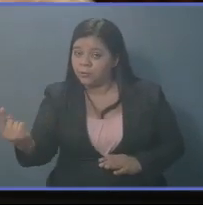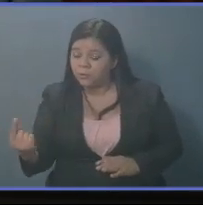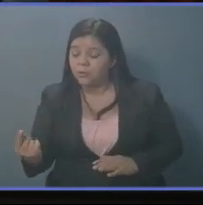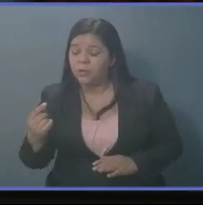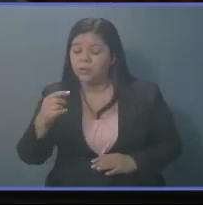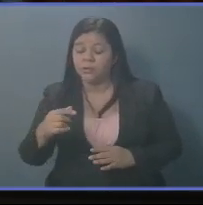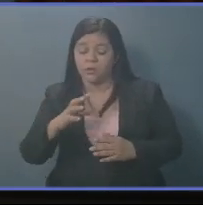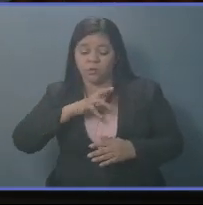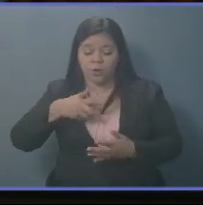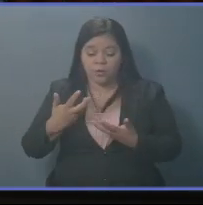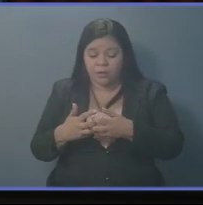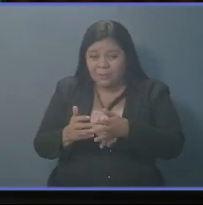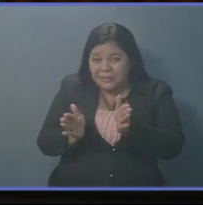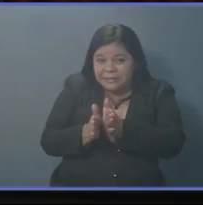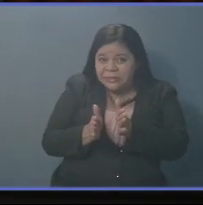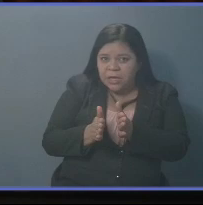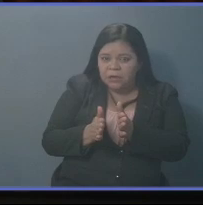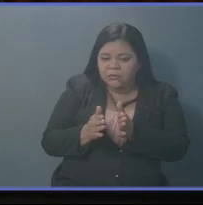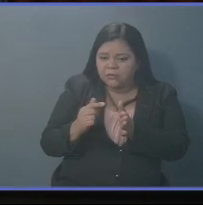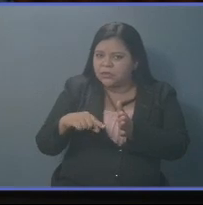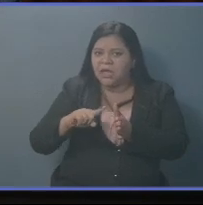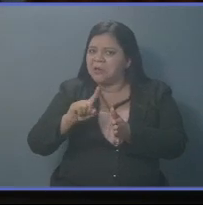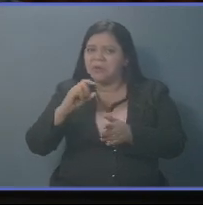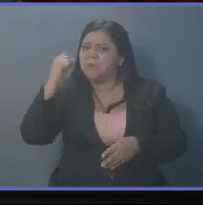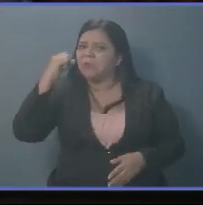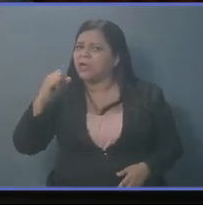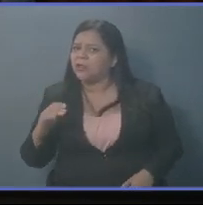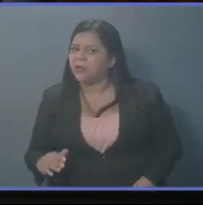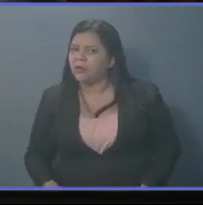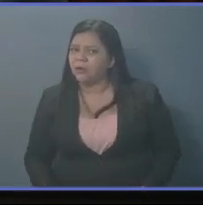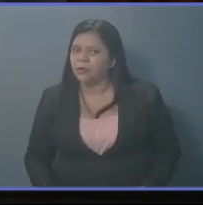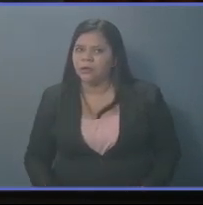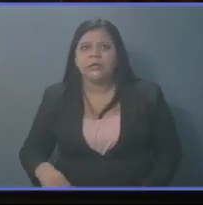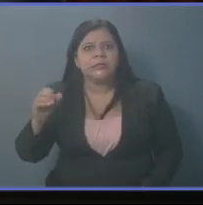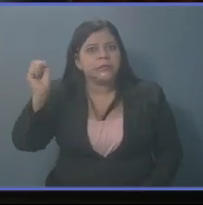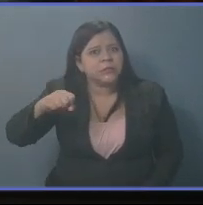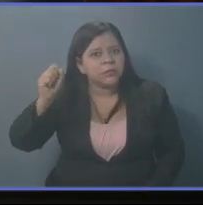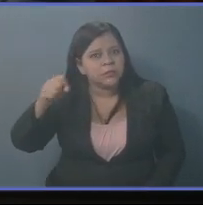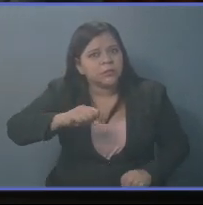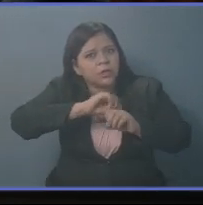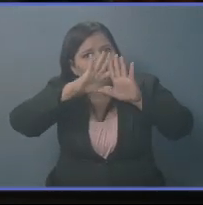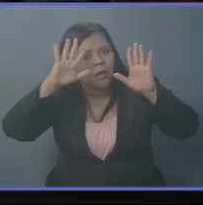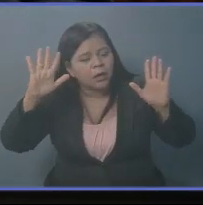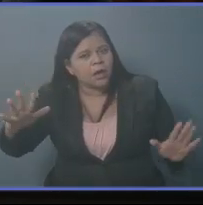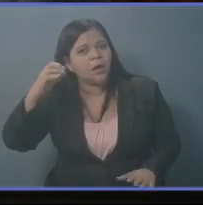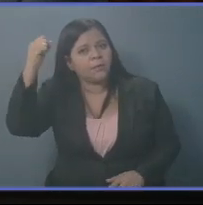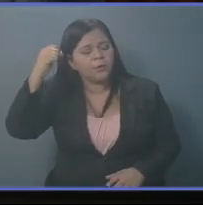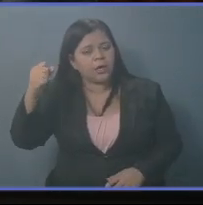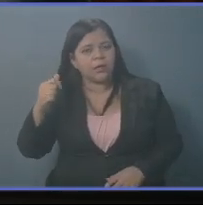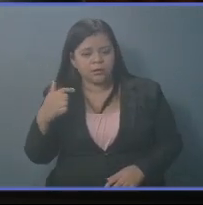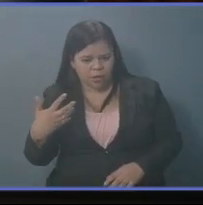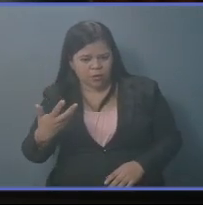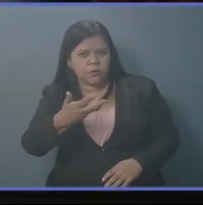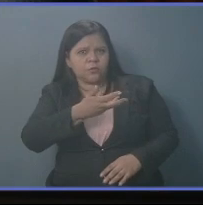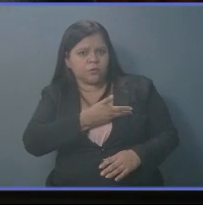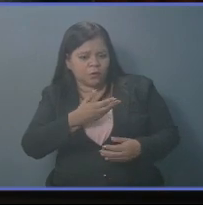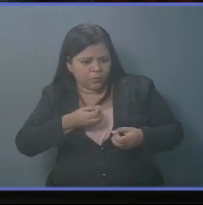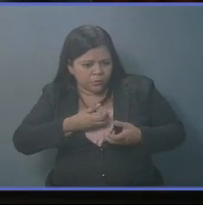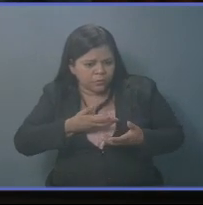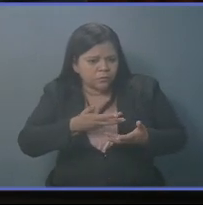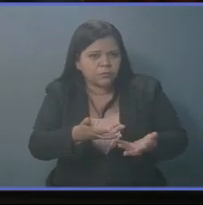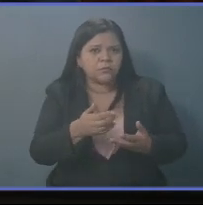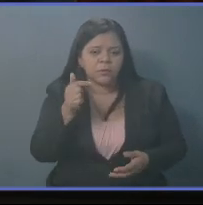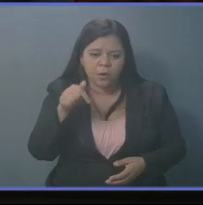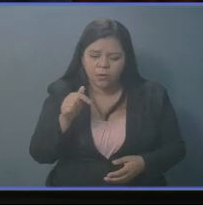las MIPIMES no son importantes. Claro que son importantes. Y hacia ellos va nuestro discurso y nuestro